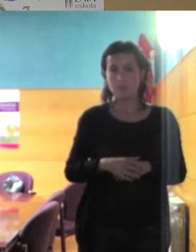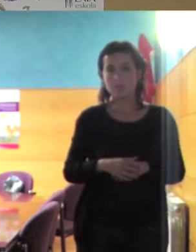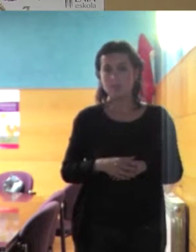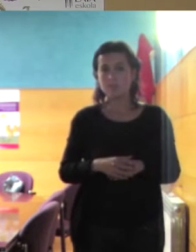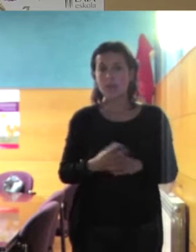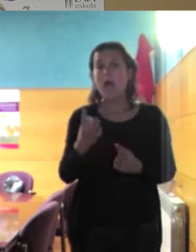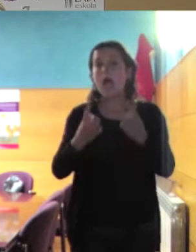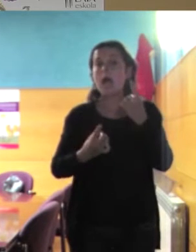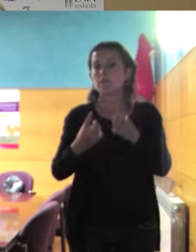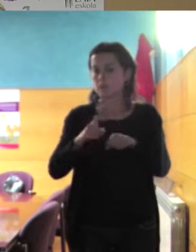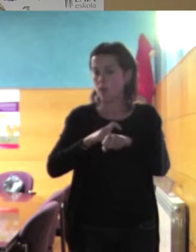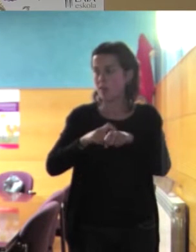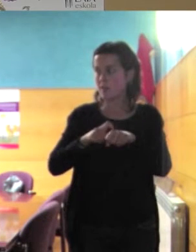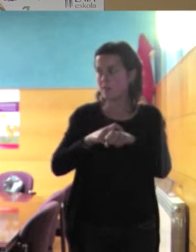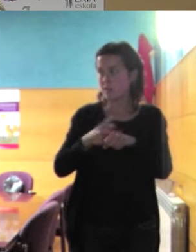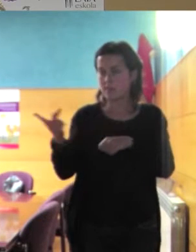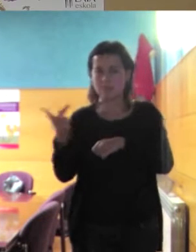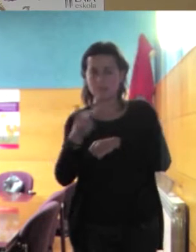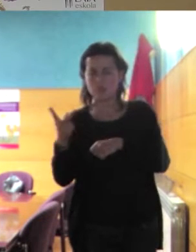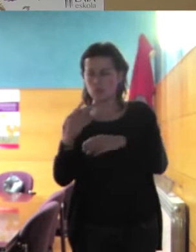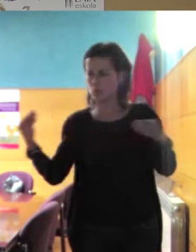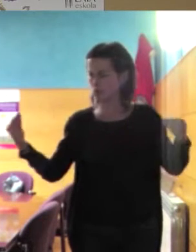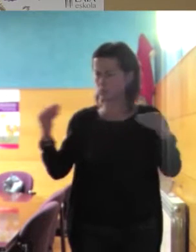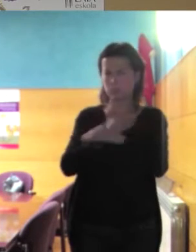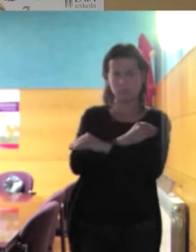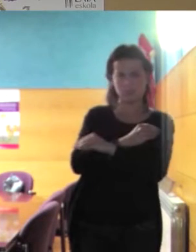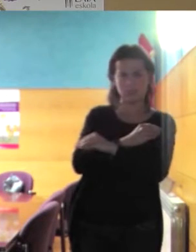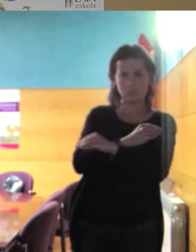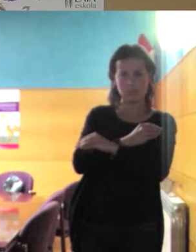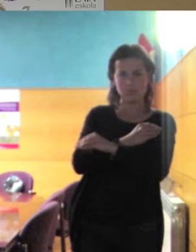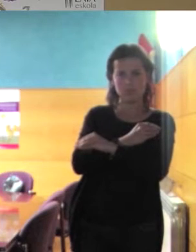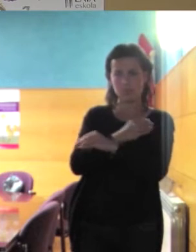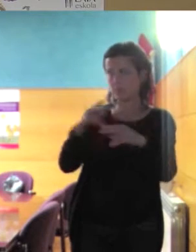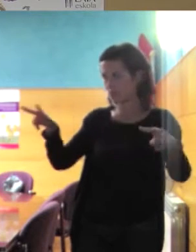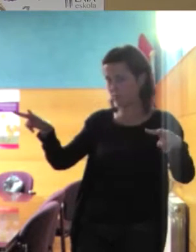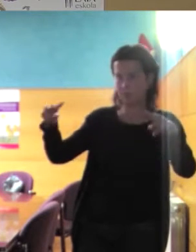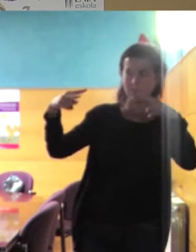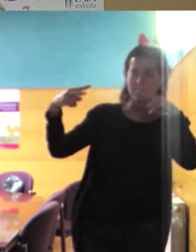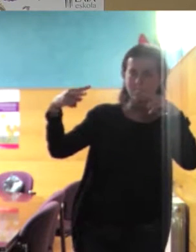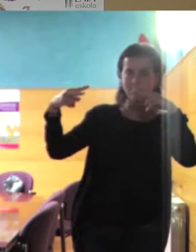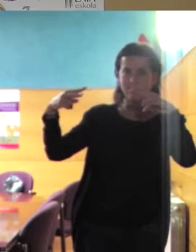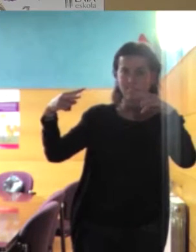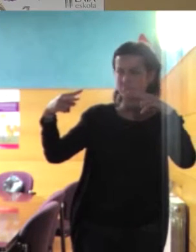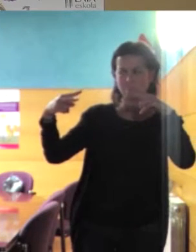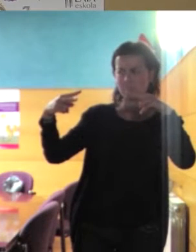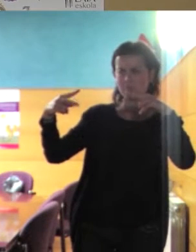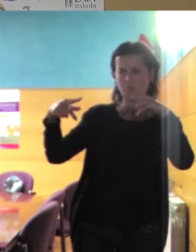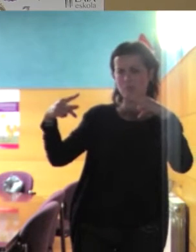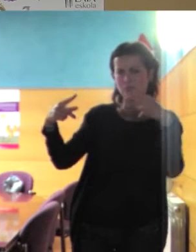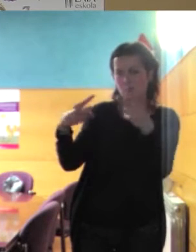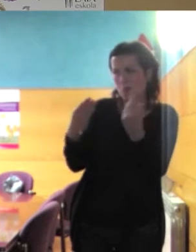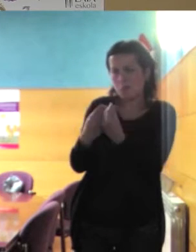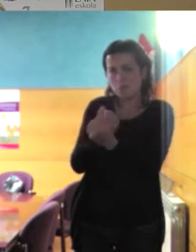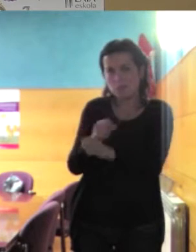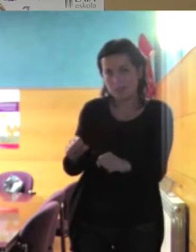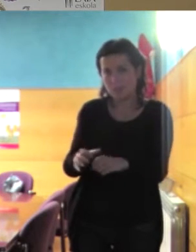y de otro se enfrentan y se miran los dos patriarcados y se enseñan los dientes os voy a mostrar pues un par